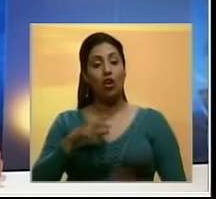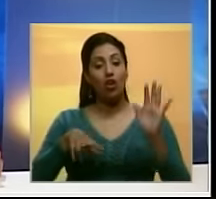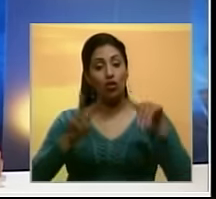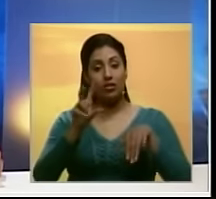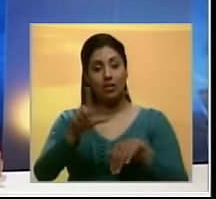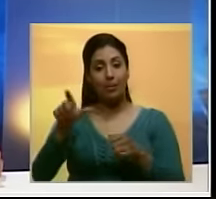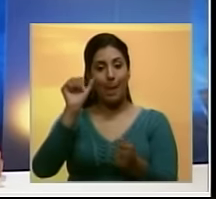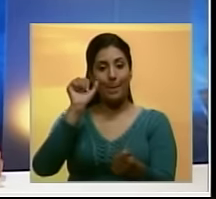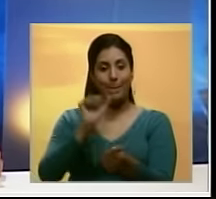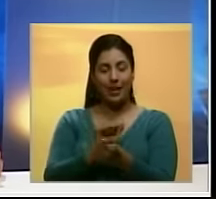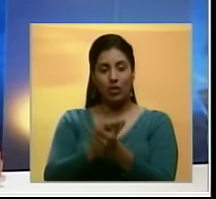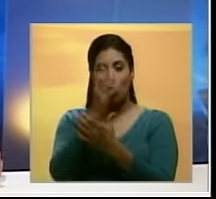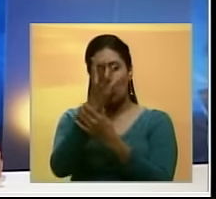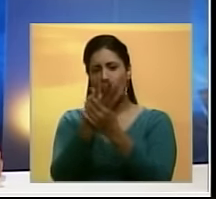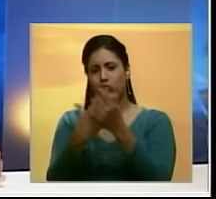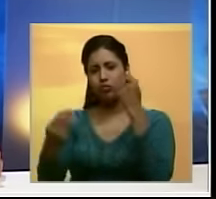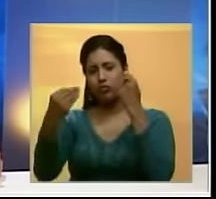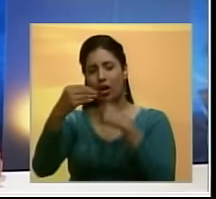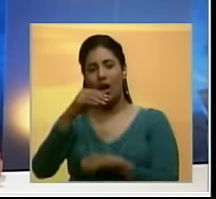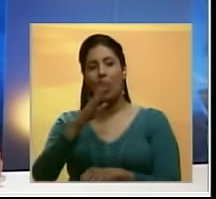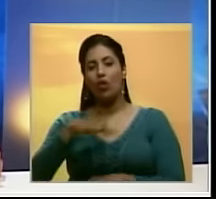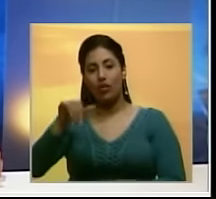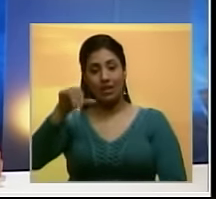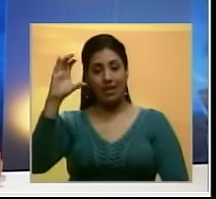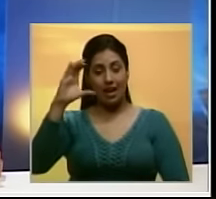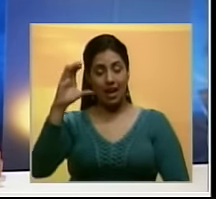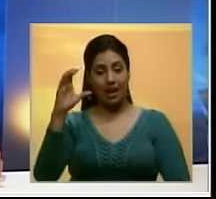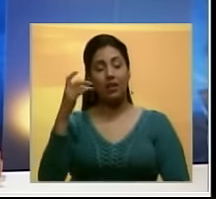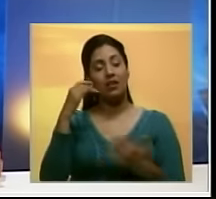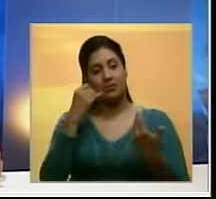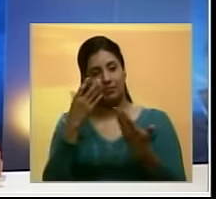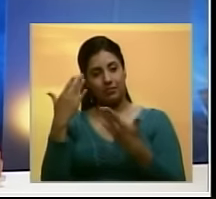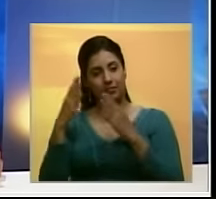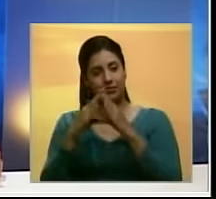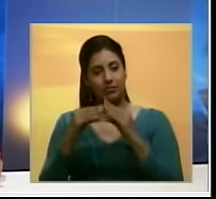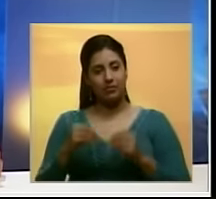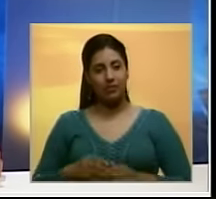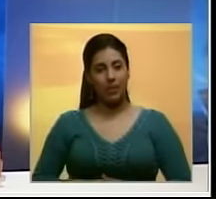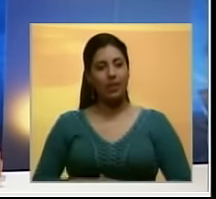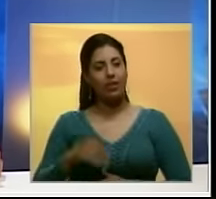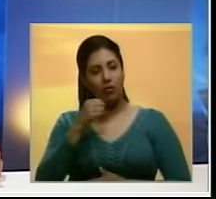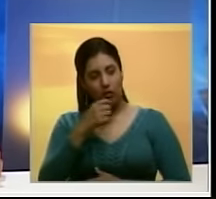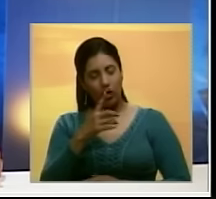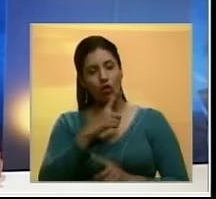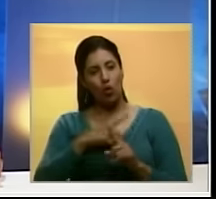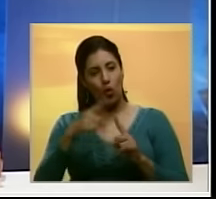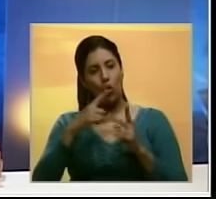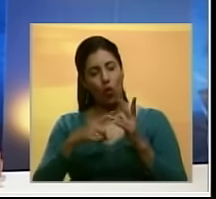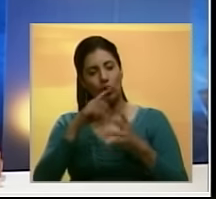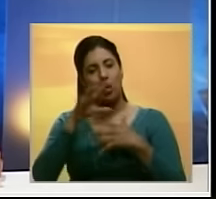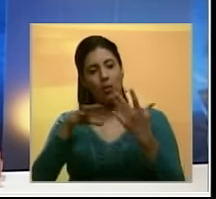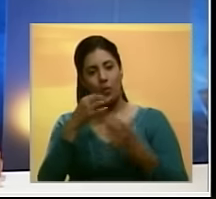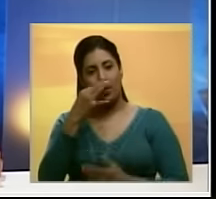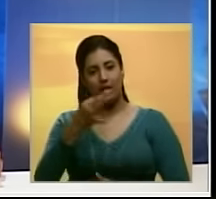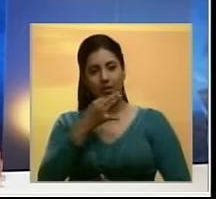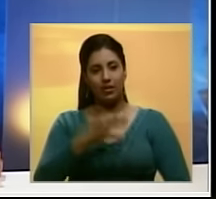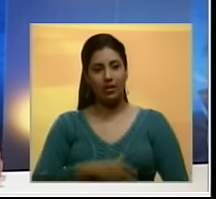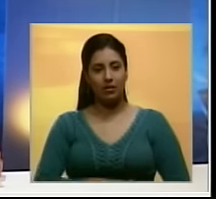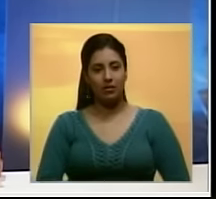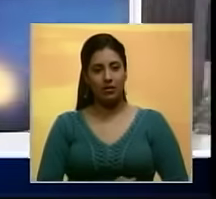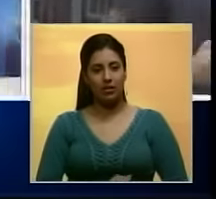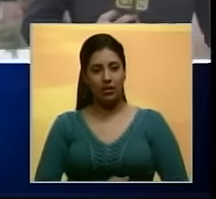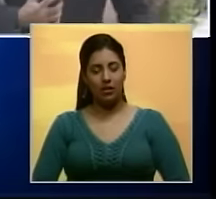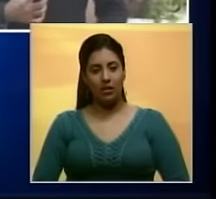presos se fugaron de los calabozos de la Policía Municipal de Caracas. Euclides Sotillo nos amplía los detalles de este y otros casos. Buenas tardes Euclides.